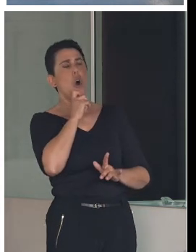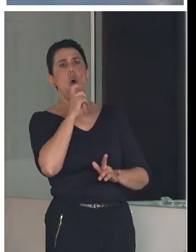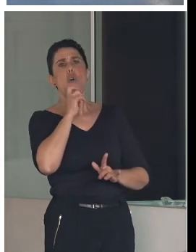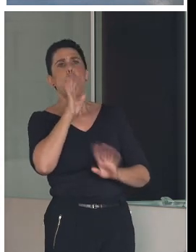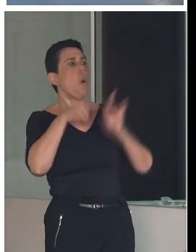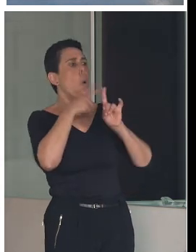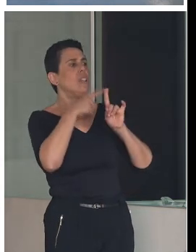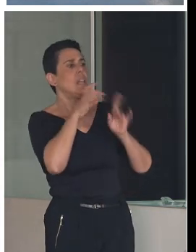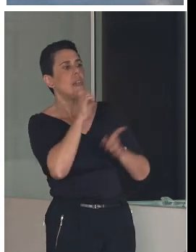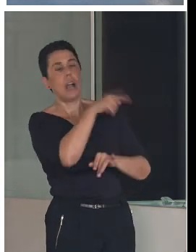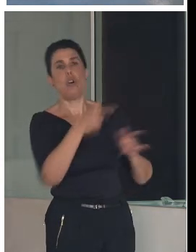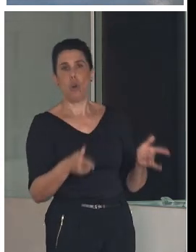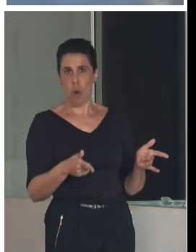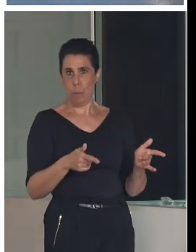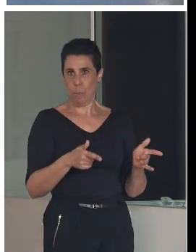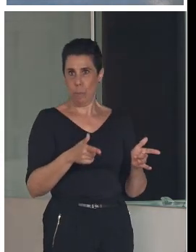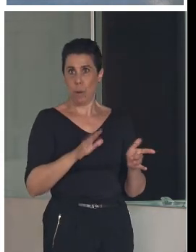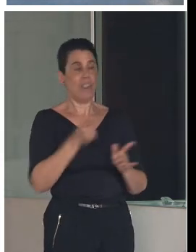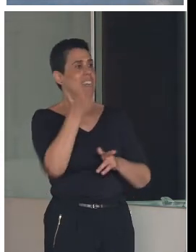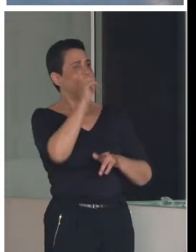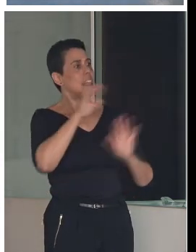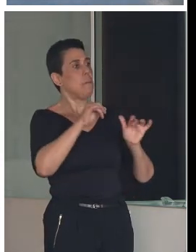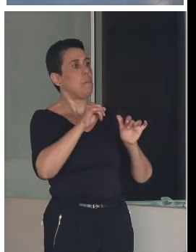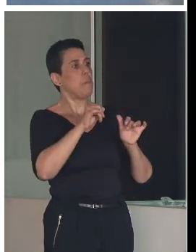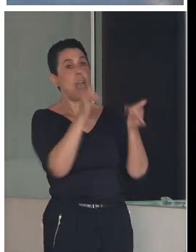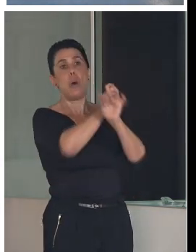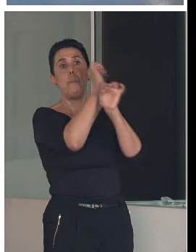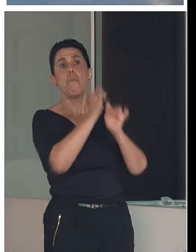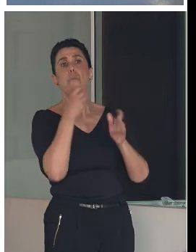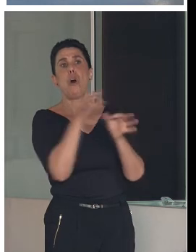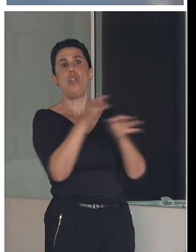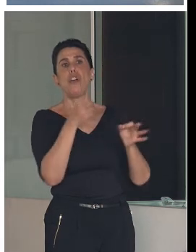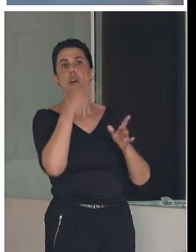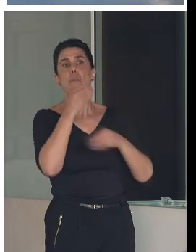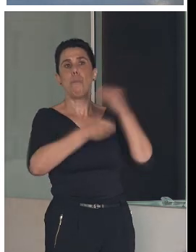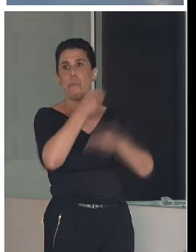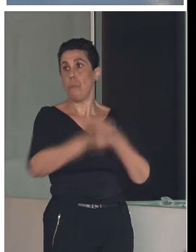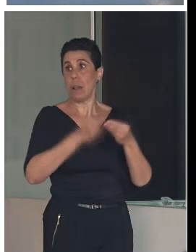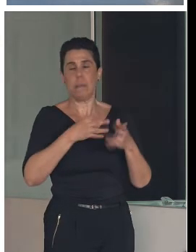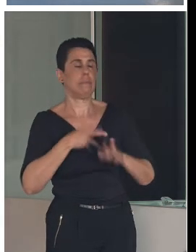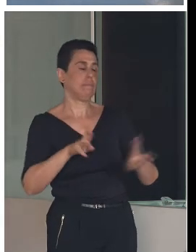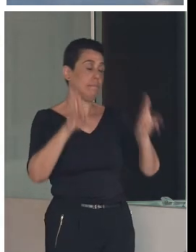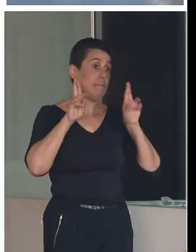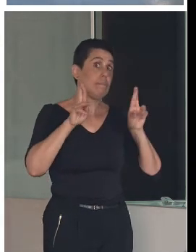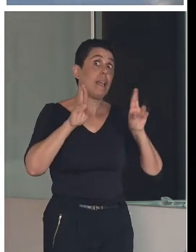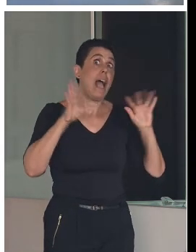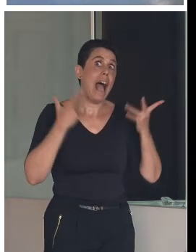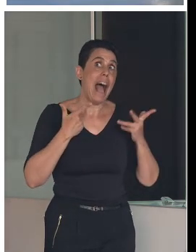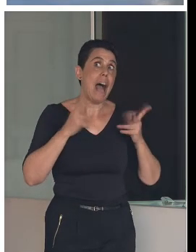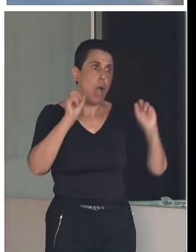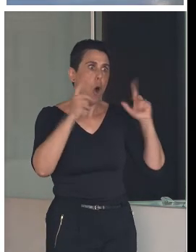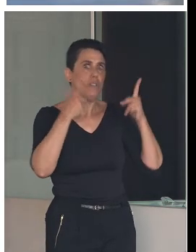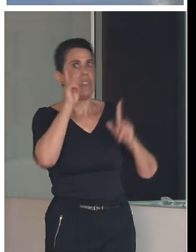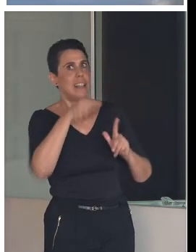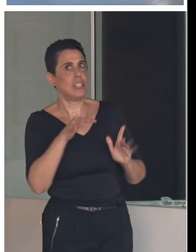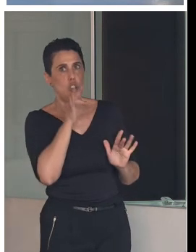Y luego, pues, bueno, el área de modelo de buenas prácticas, que esperamos serlo, porque realmente todavía no sé si somos, ¿vale?